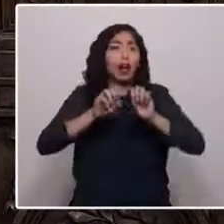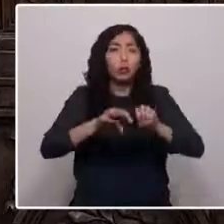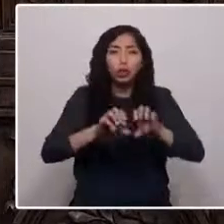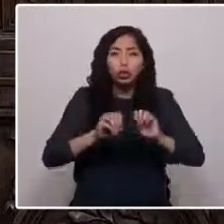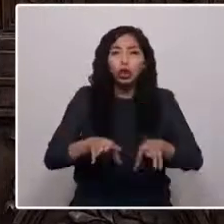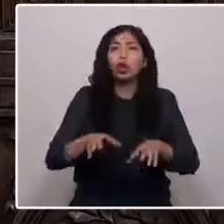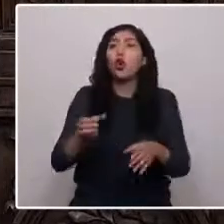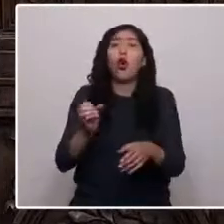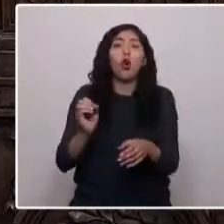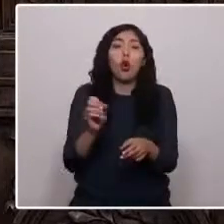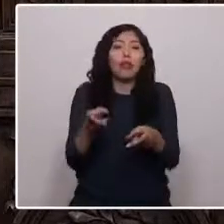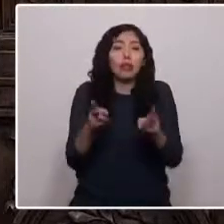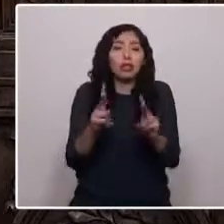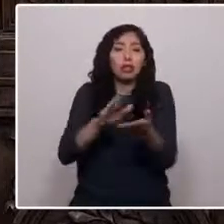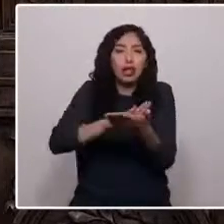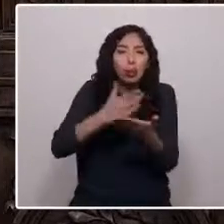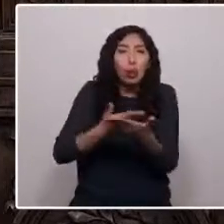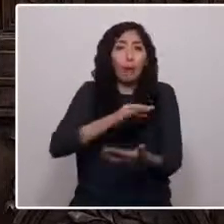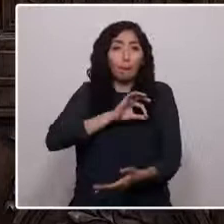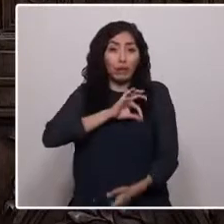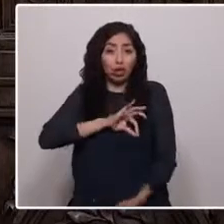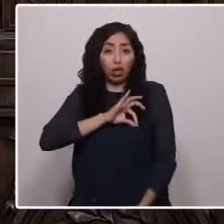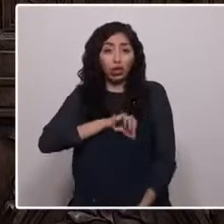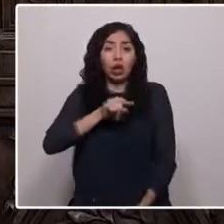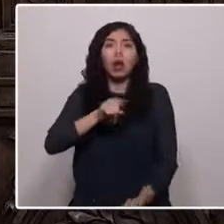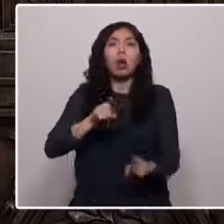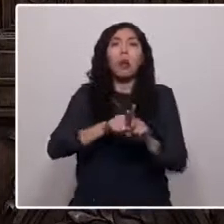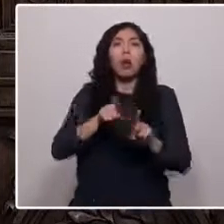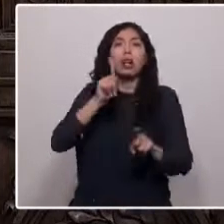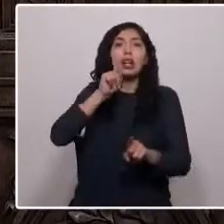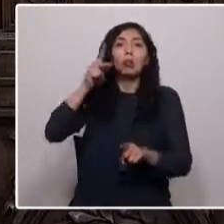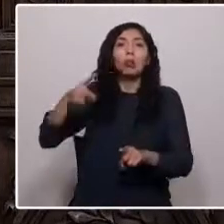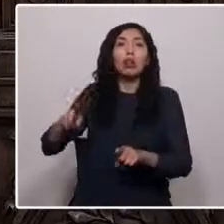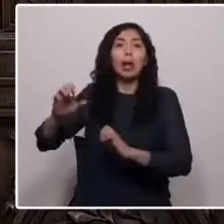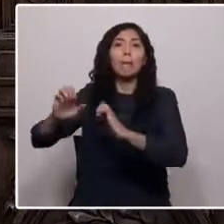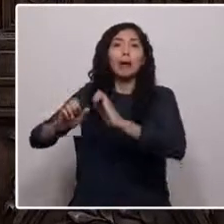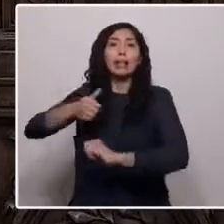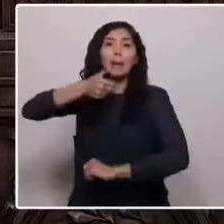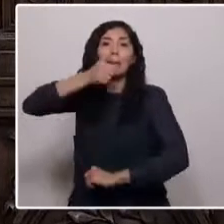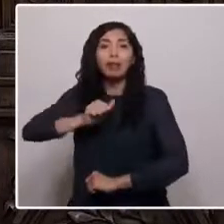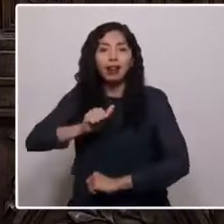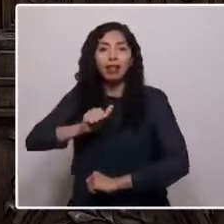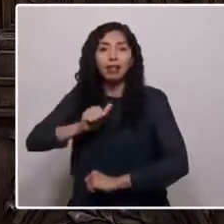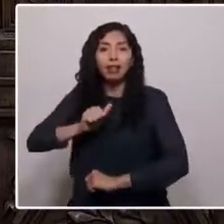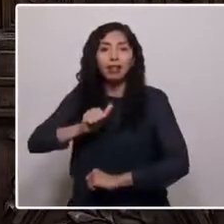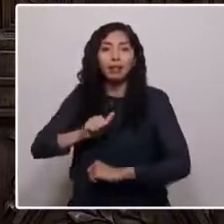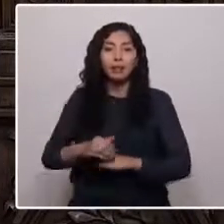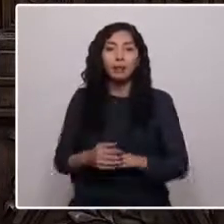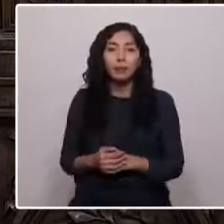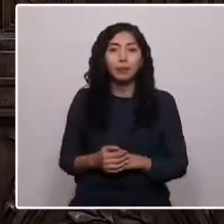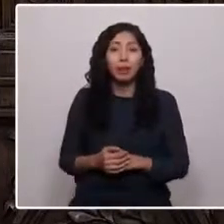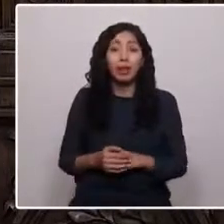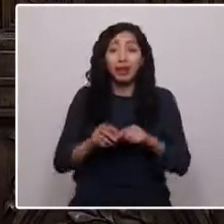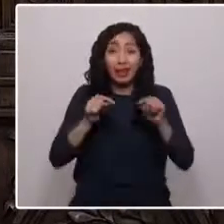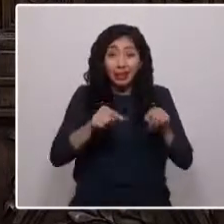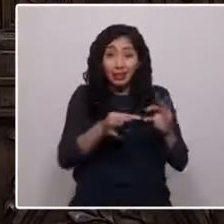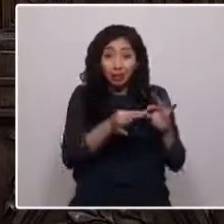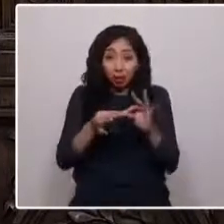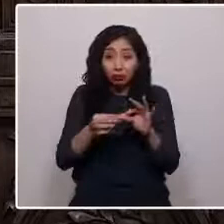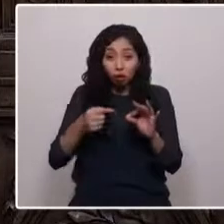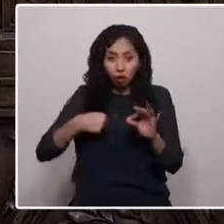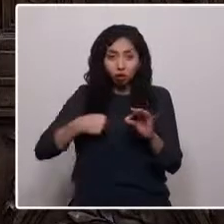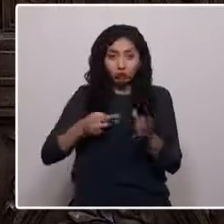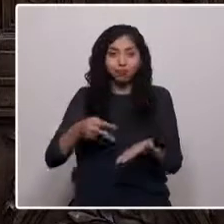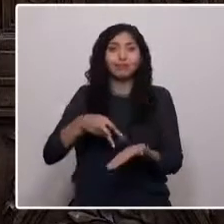como la salud o las pensiones, fueran privatizadas y de paso convertidas en dinero. Esta es la razón por la que estoy acá.